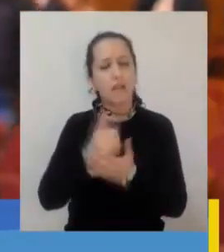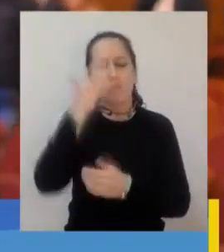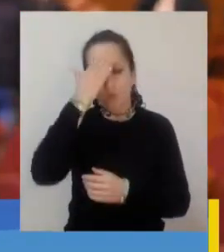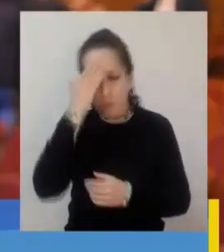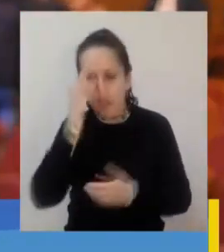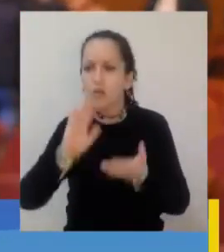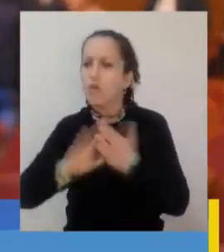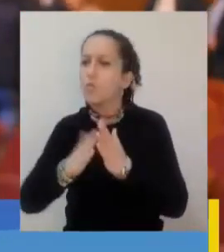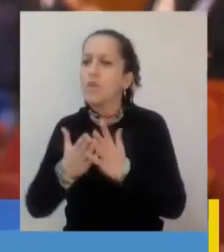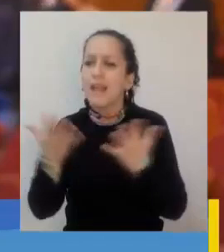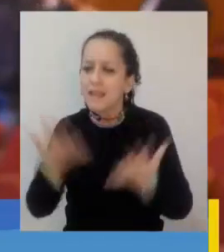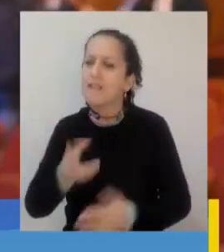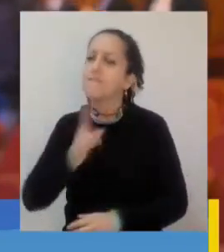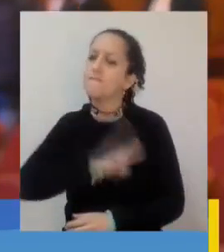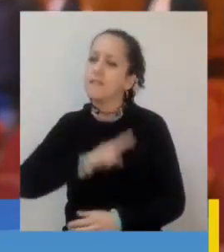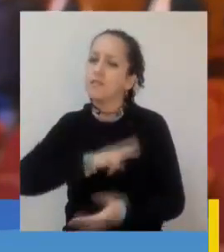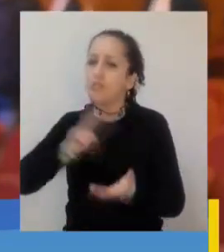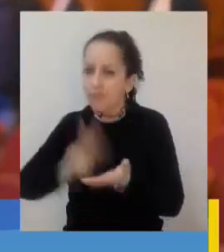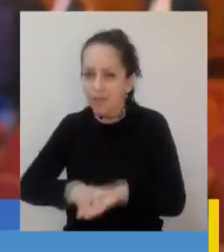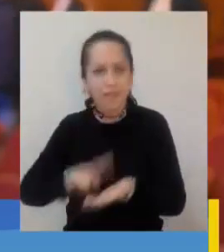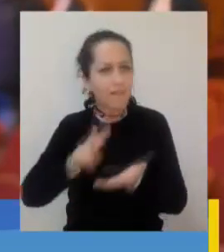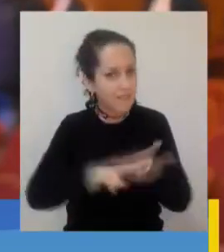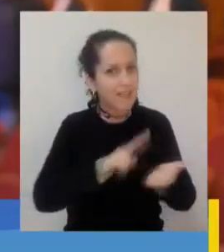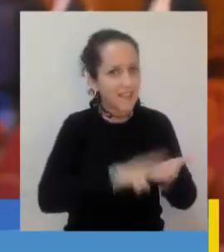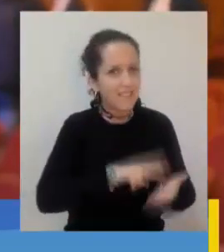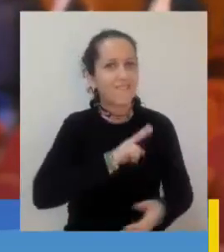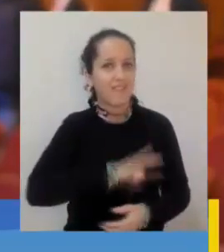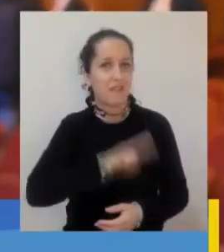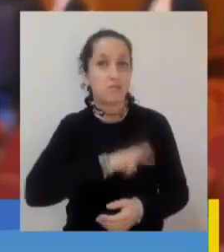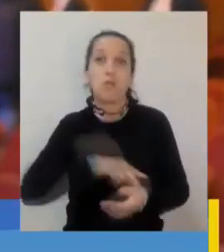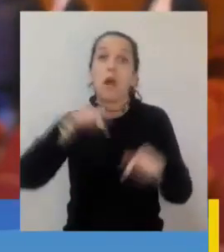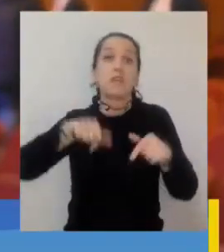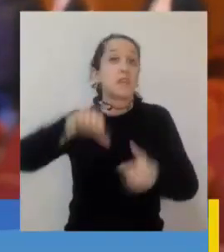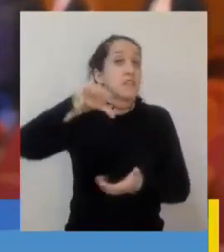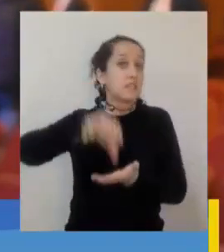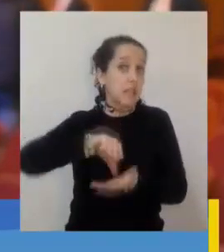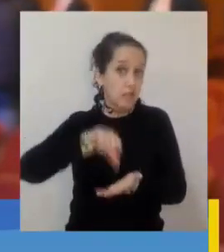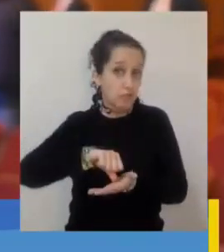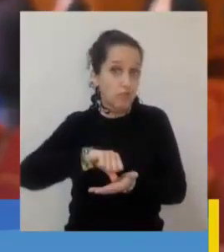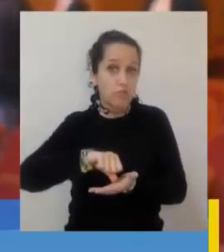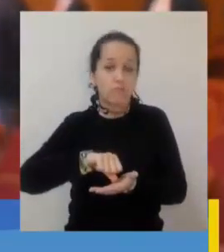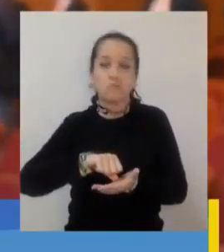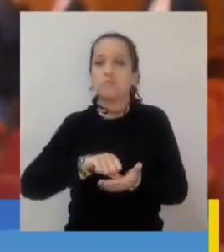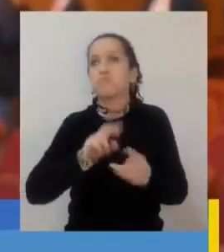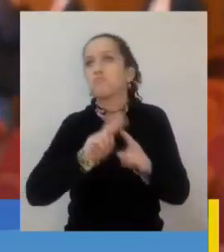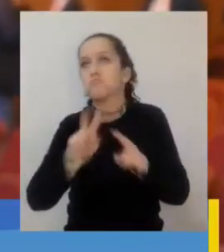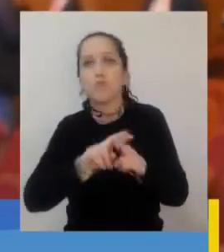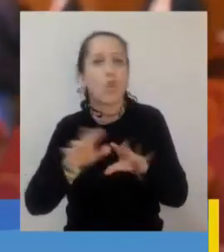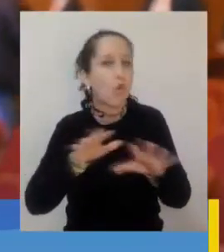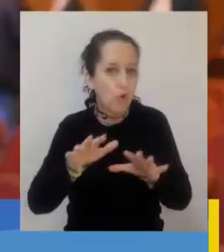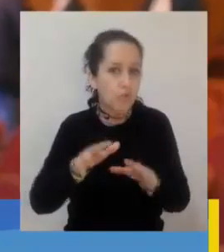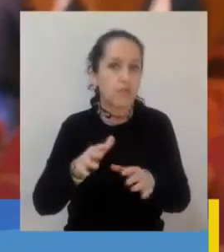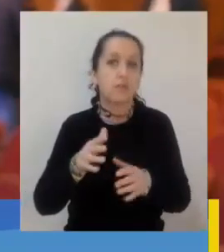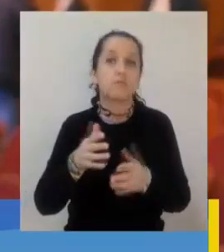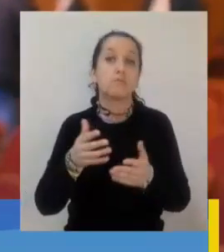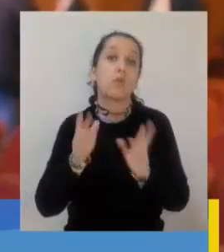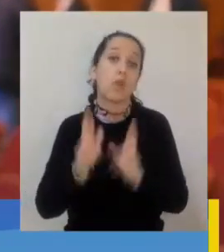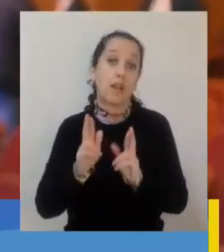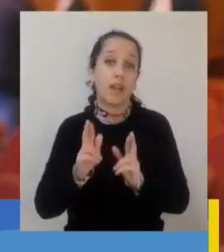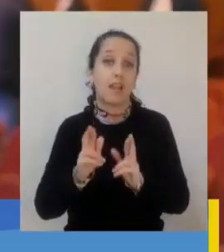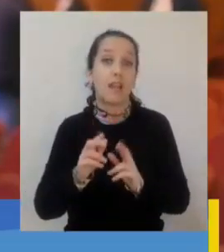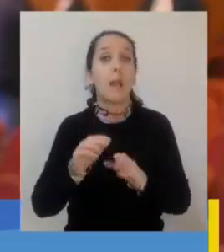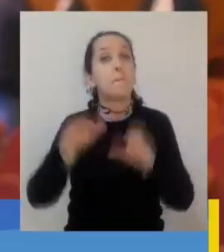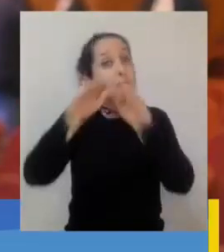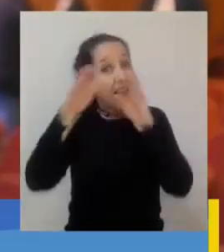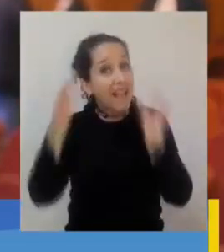proyectos en beneficio de la comunidad. Ya sea aquí en el centro que está haciendo proyectos, ojalá que salga el del